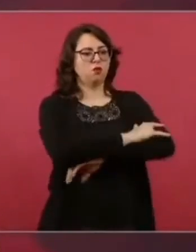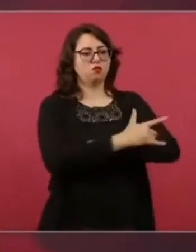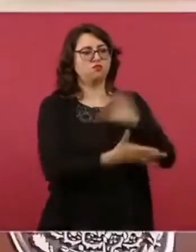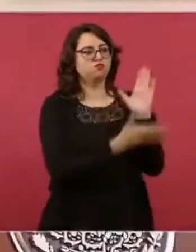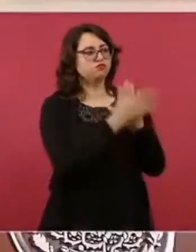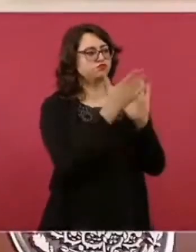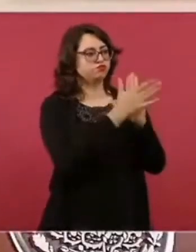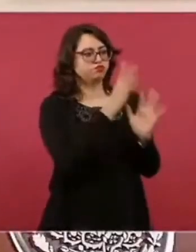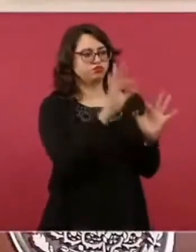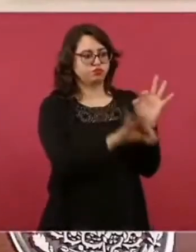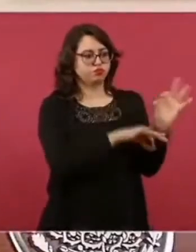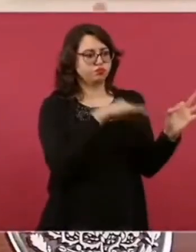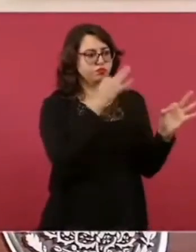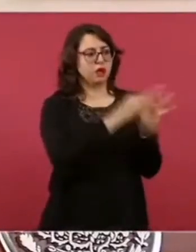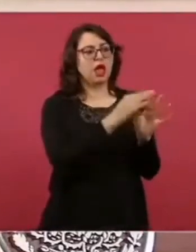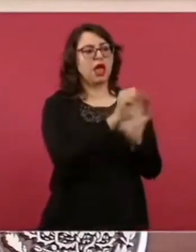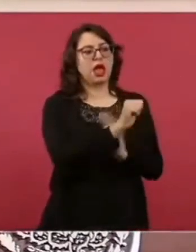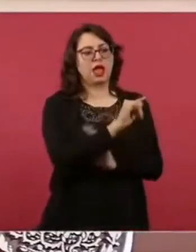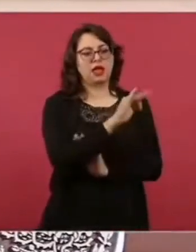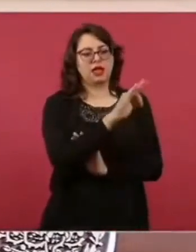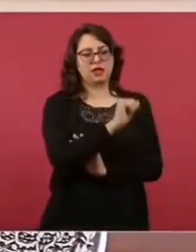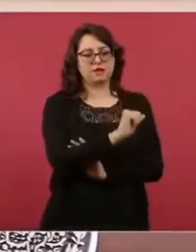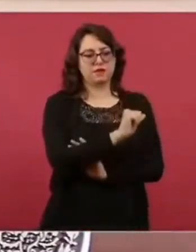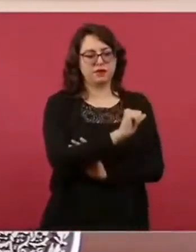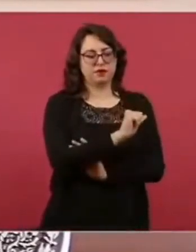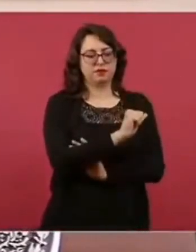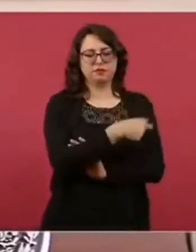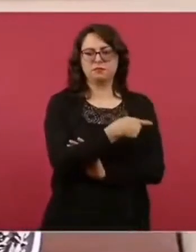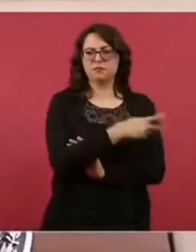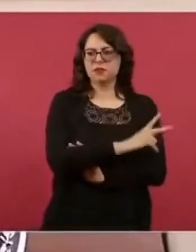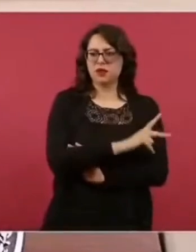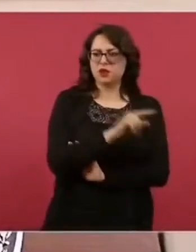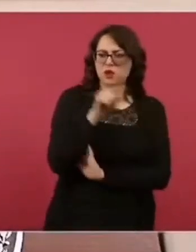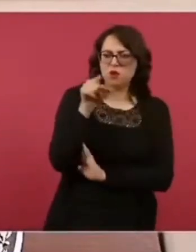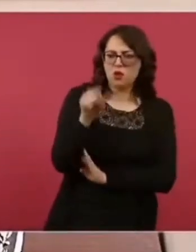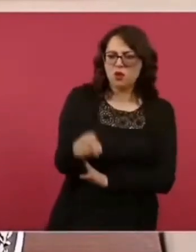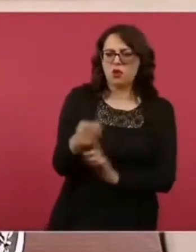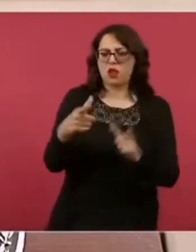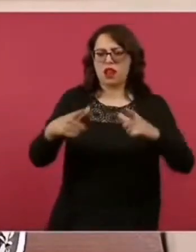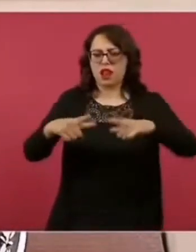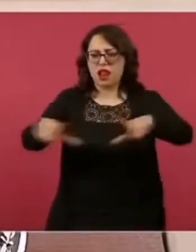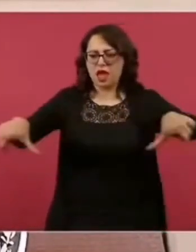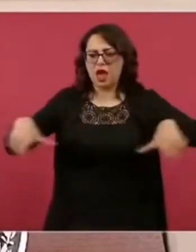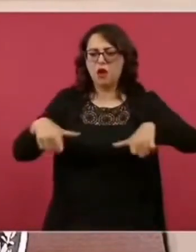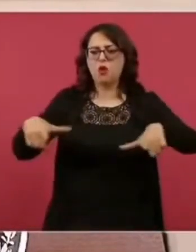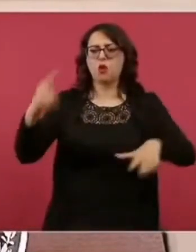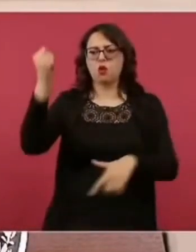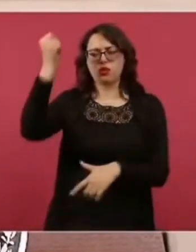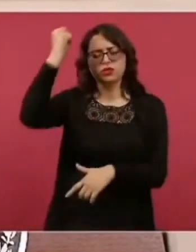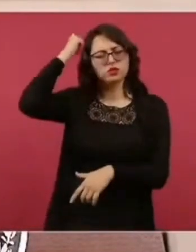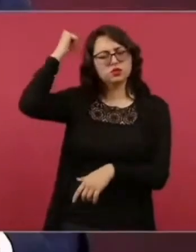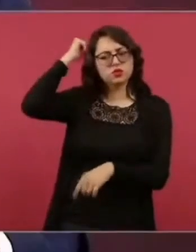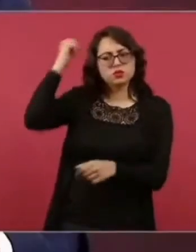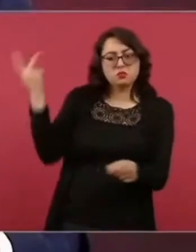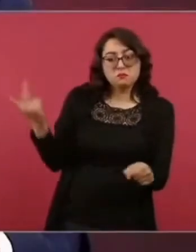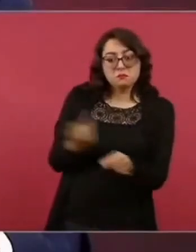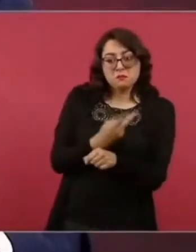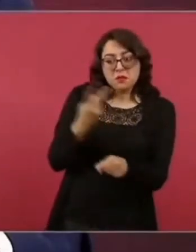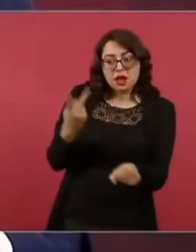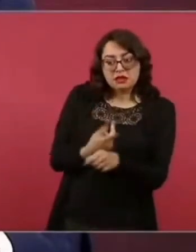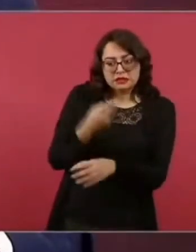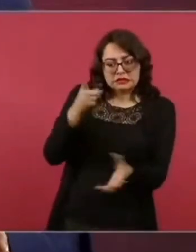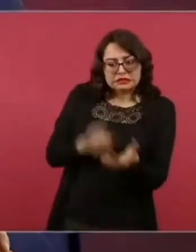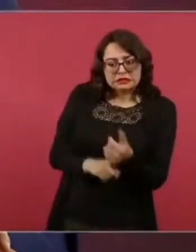Ángeles. ¿Pero qué se decidió en cuanto al lago de Texcoco?